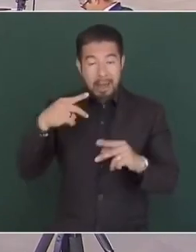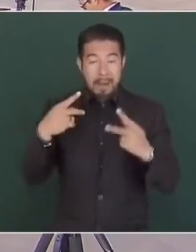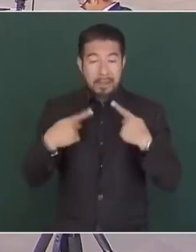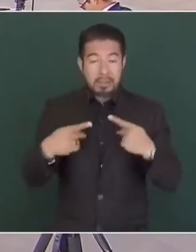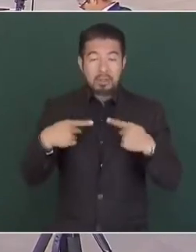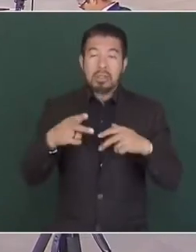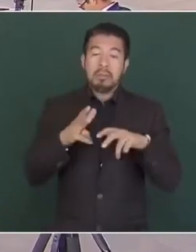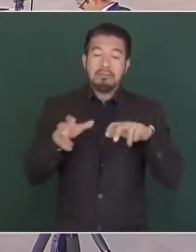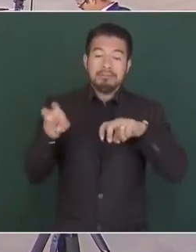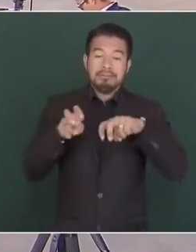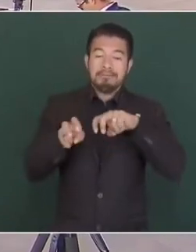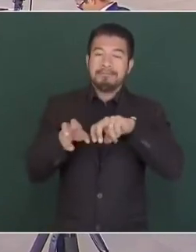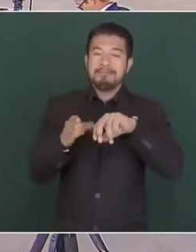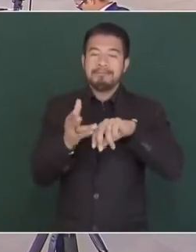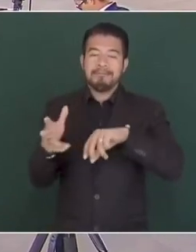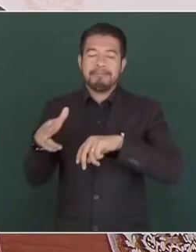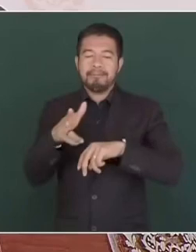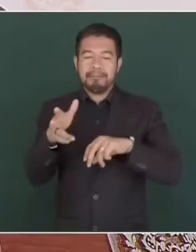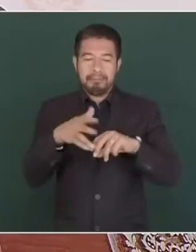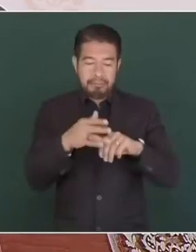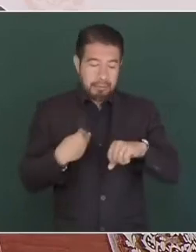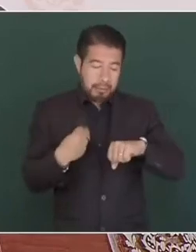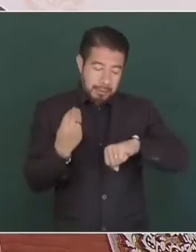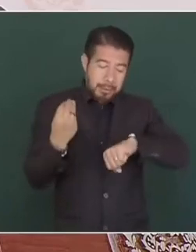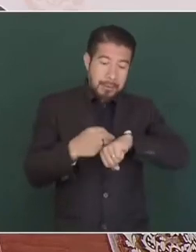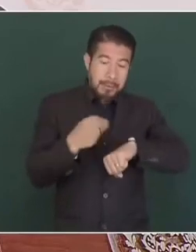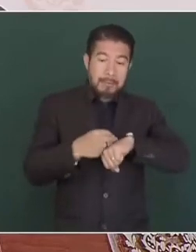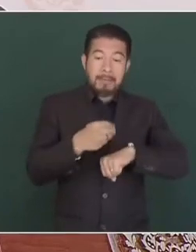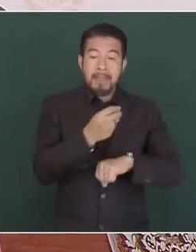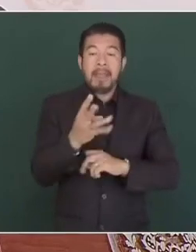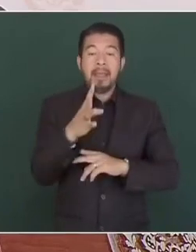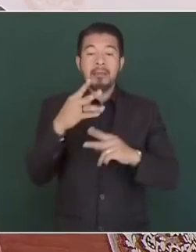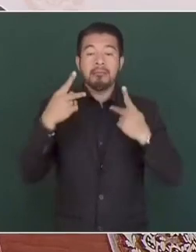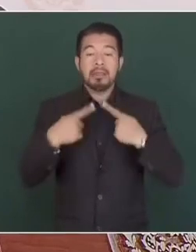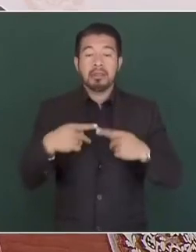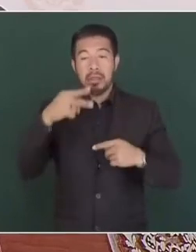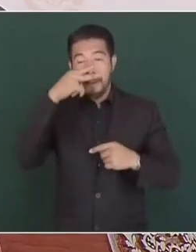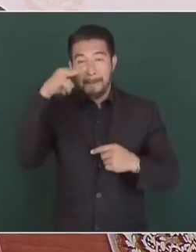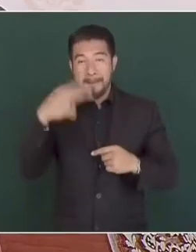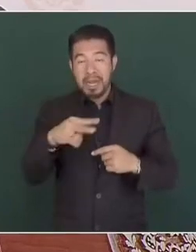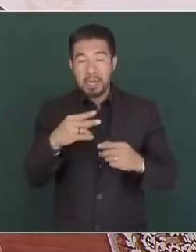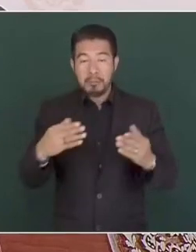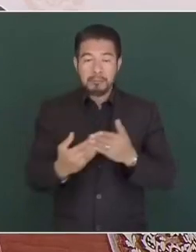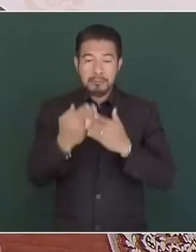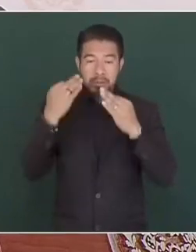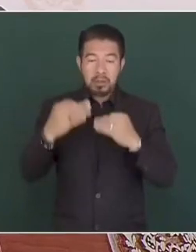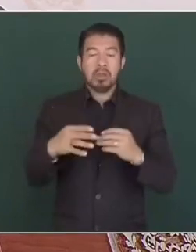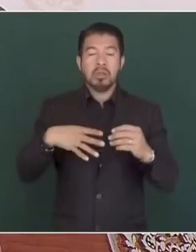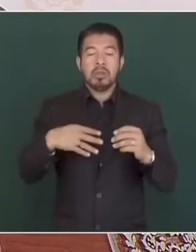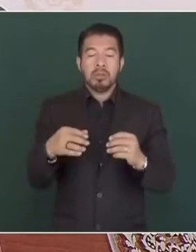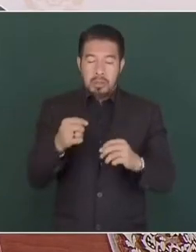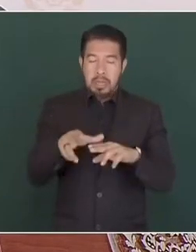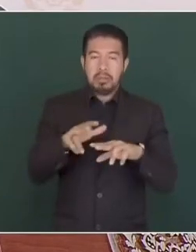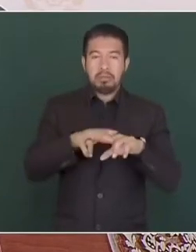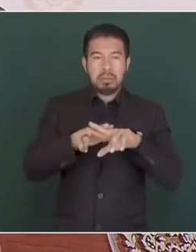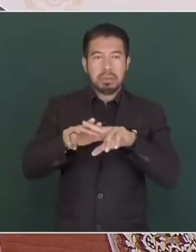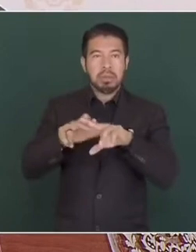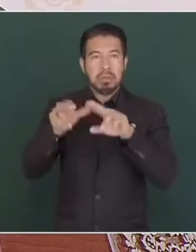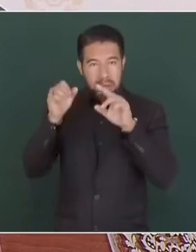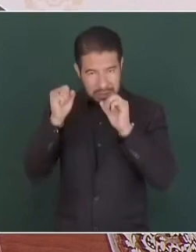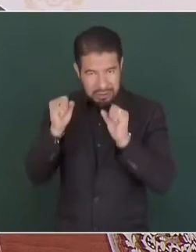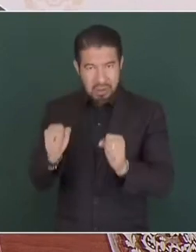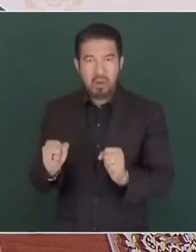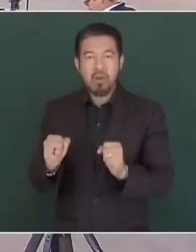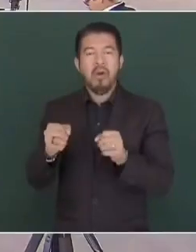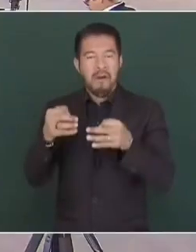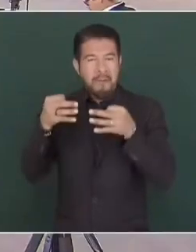la ciudadanía en materia de movilidad, garantizando a los mexicanos un medio de transporte seguro, eficaz, sustentable, sostenible